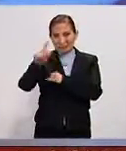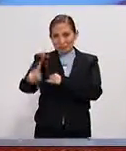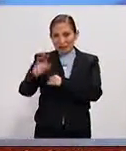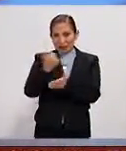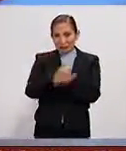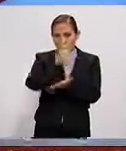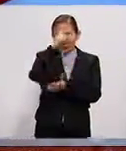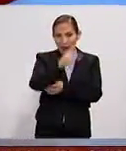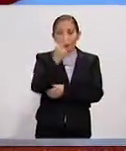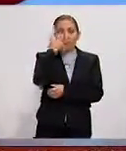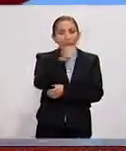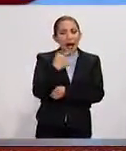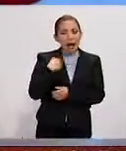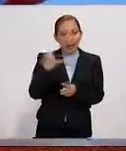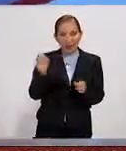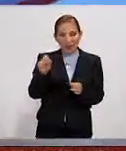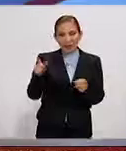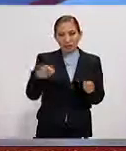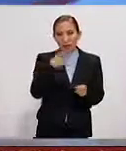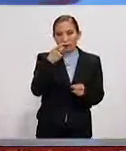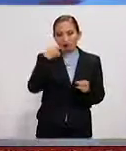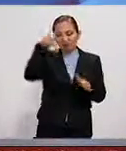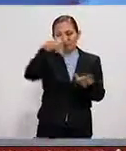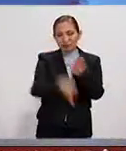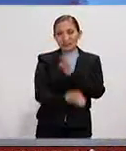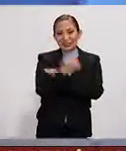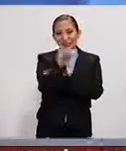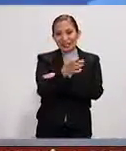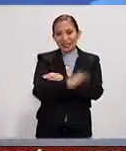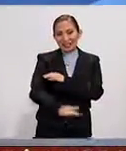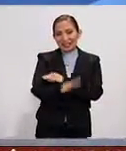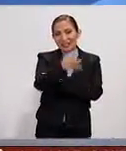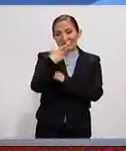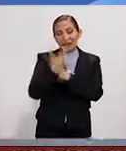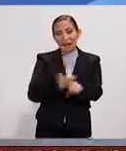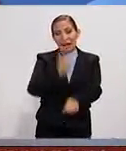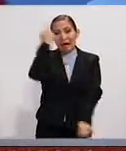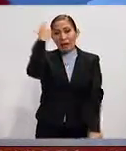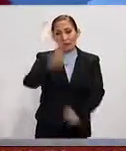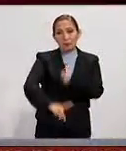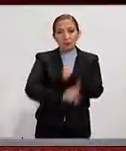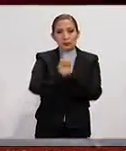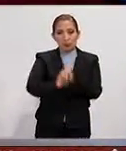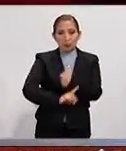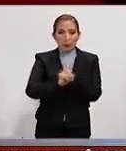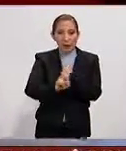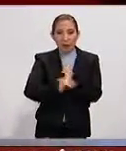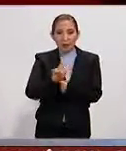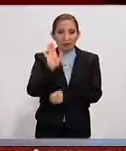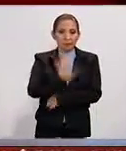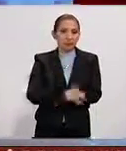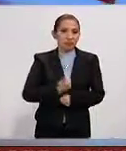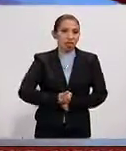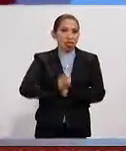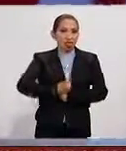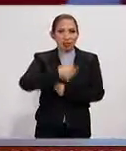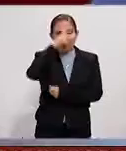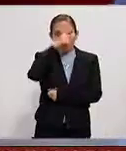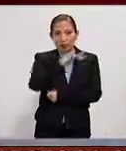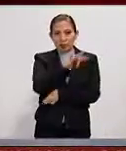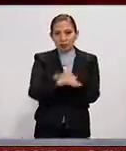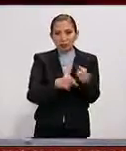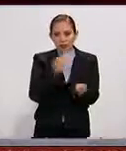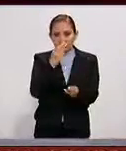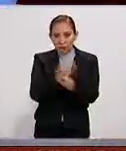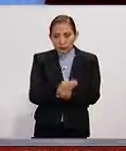de la Ciudad de México para contextualizar, para profundizar sobre este grave flagelo que se padece en la sociedad mexicana y en todo el